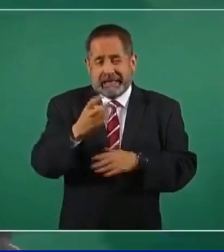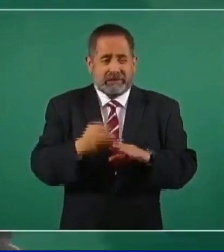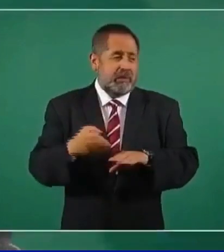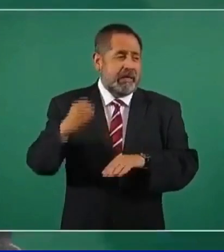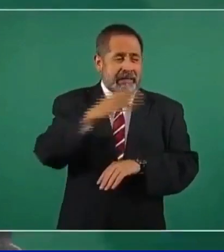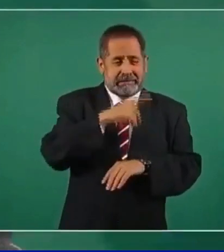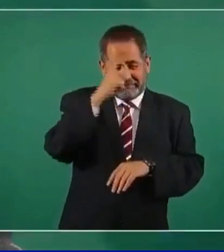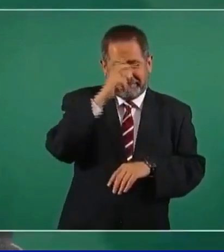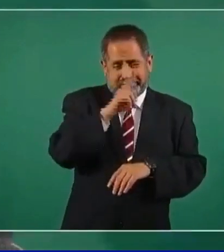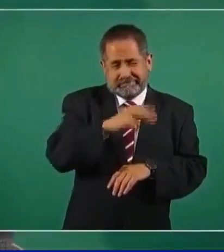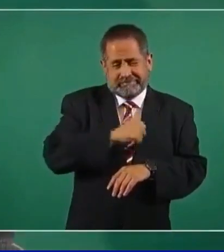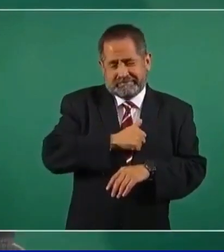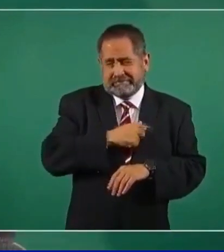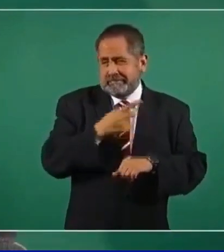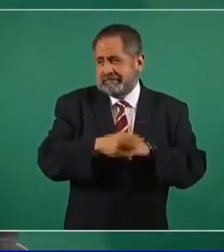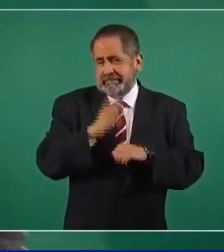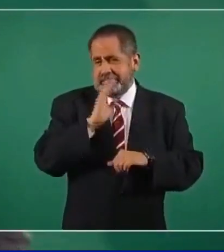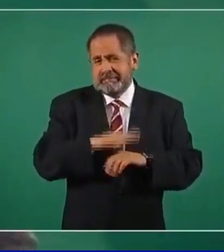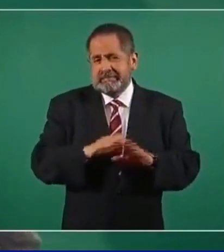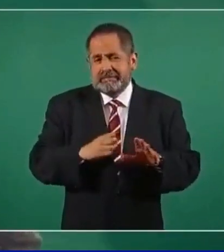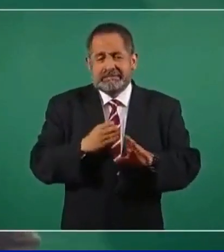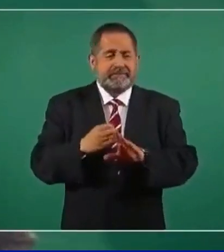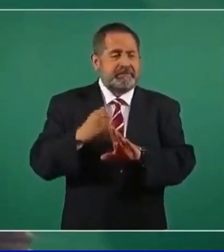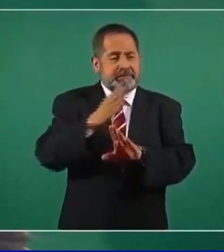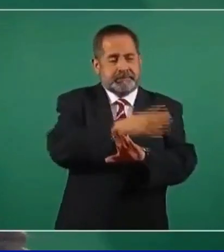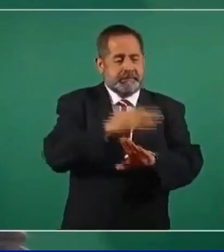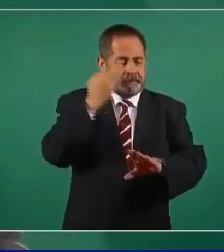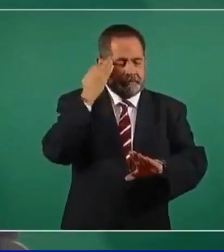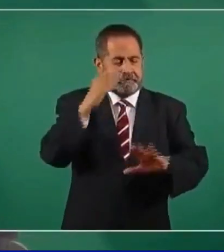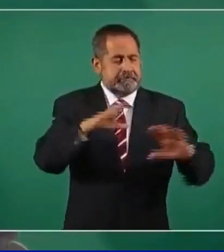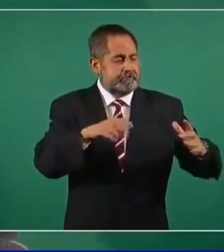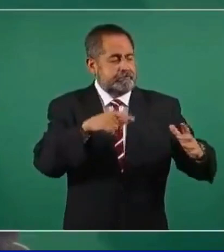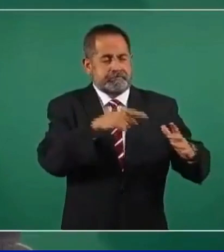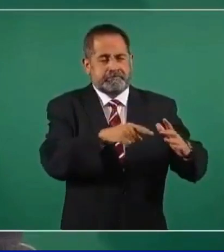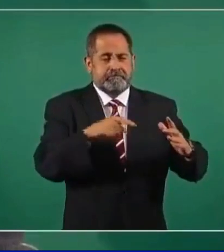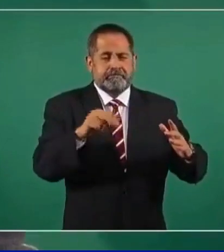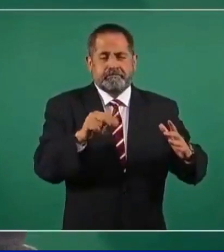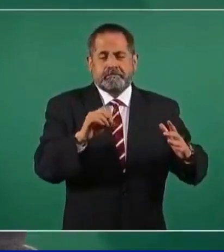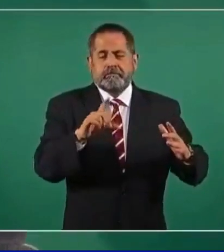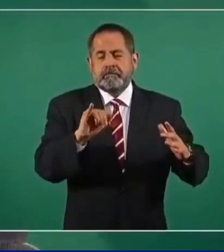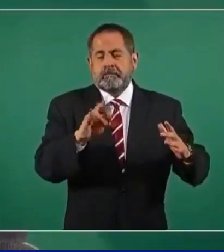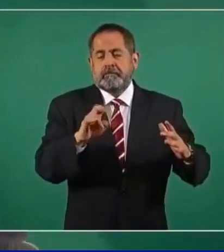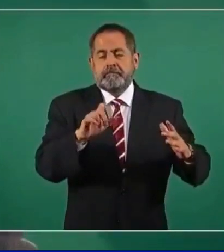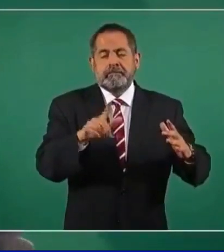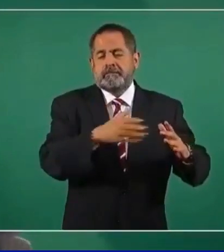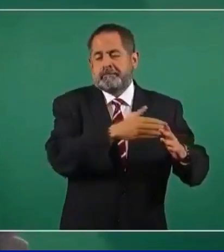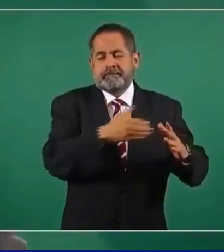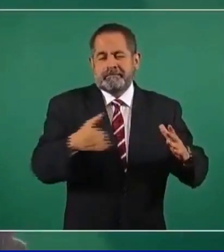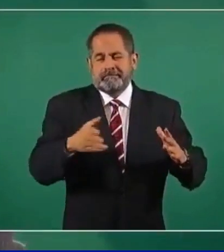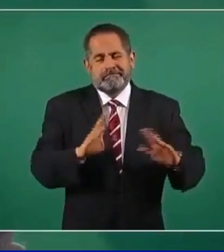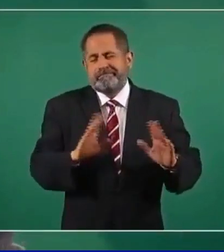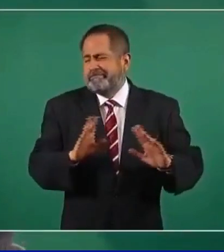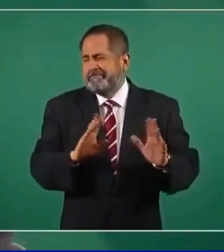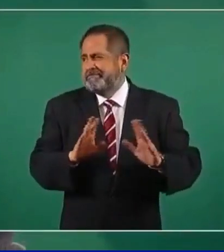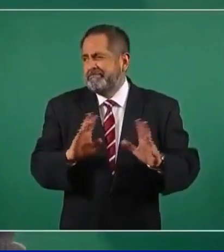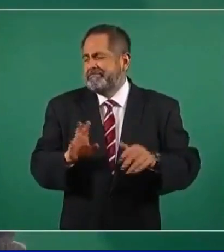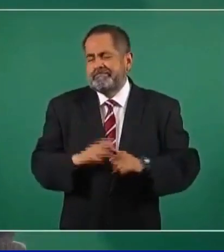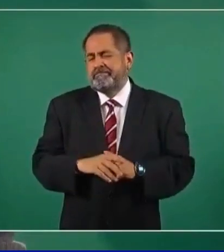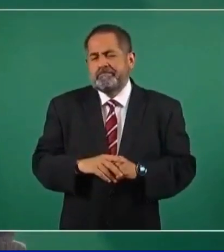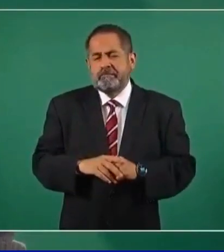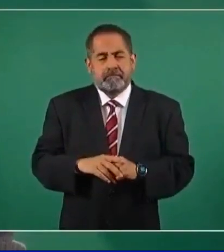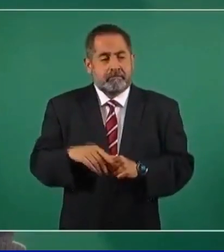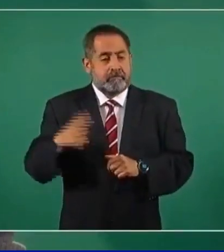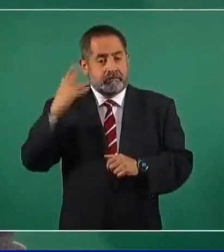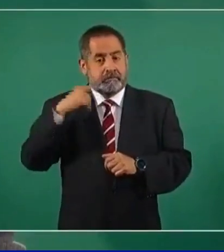de la época en que se le